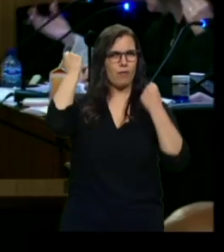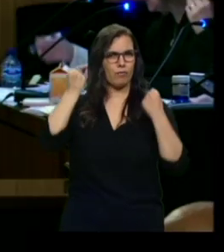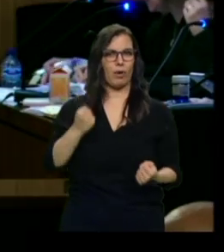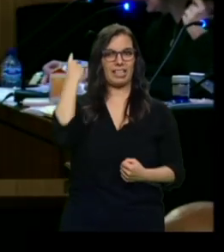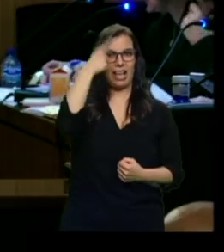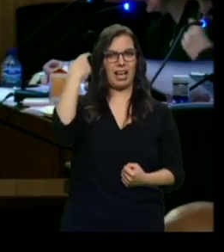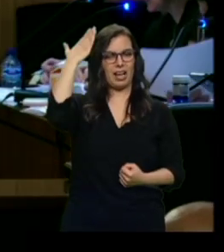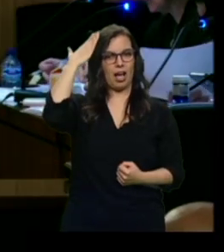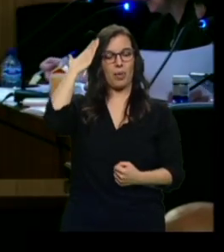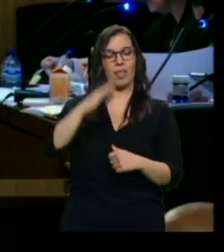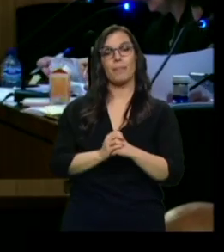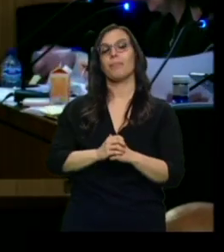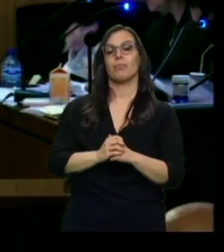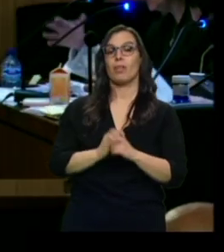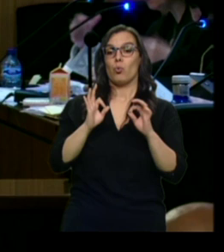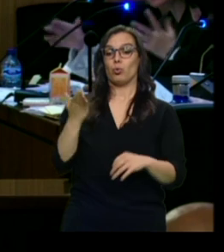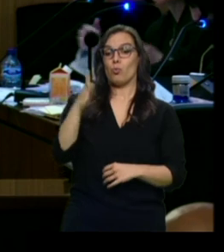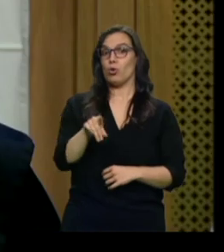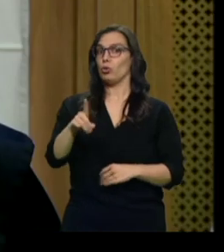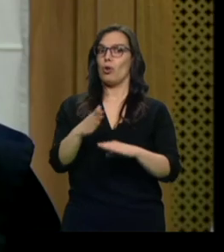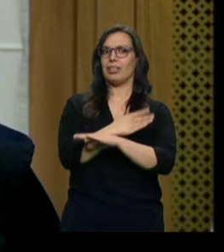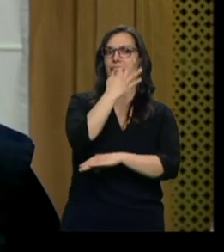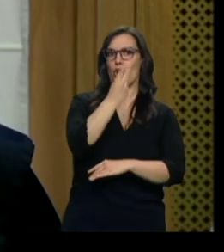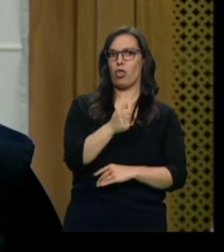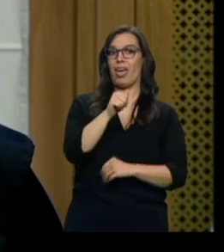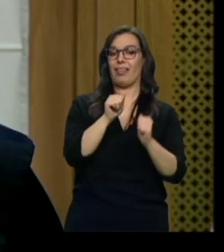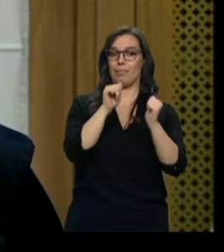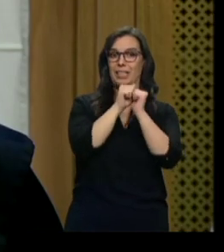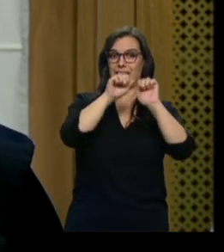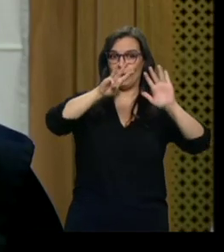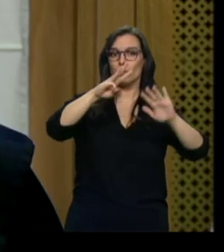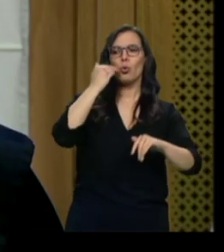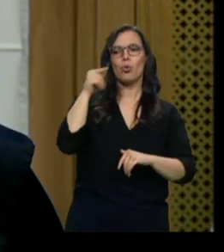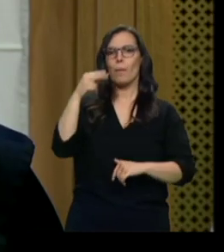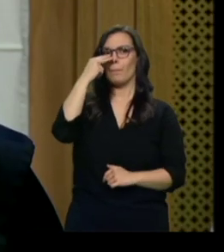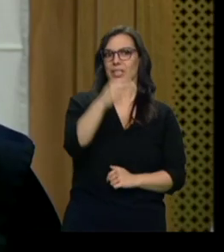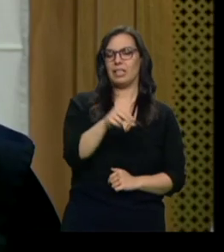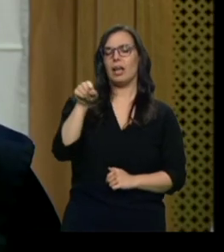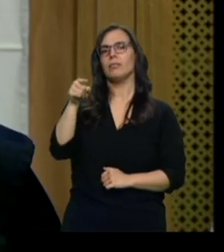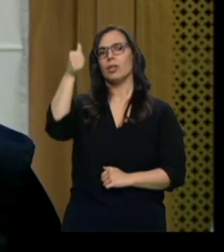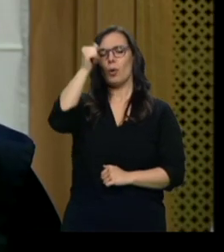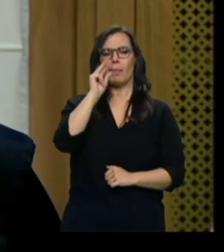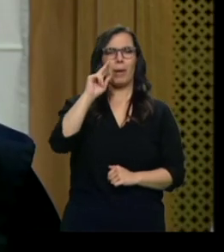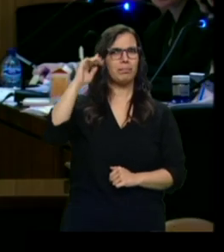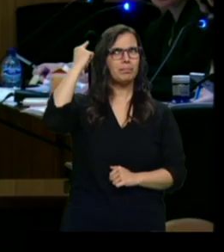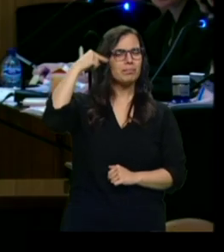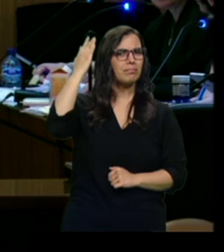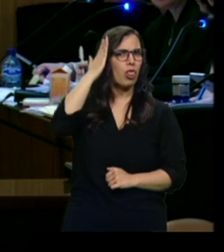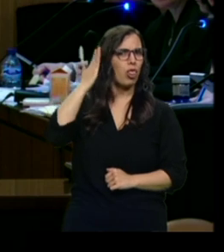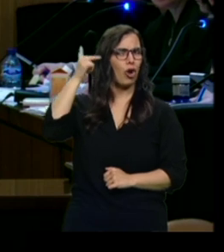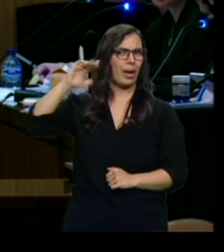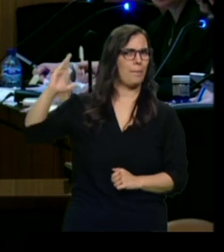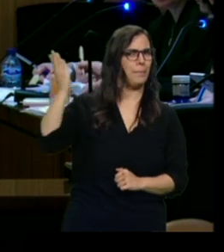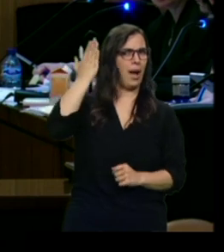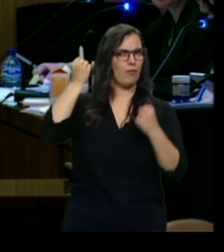El 28 de julio, cinco días antes de que Sara muriera, su tío fue a visitarla y se encontró que la niña tenía un golpe en la sien. Insistió durante